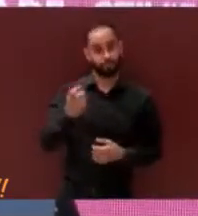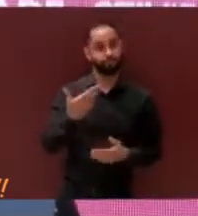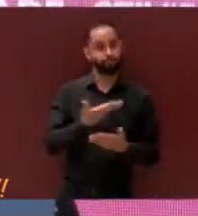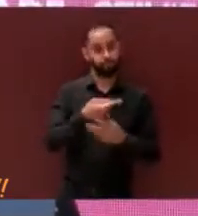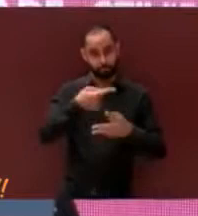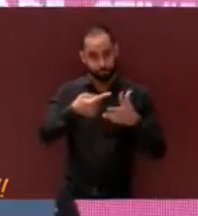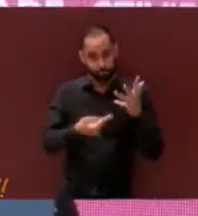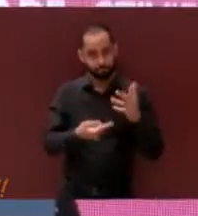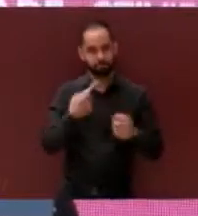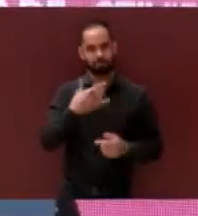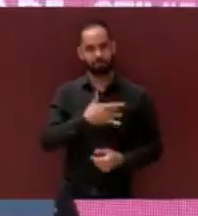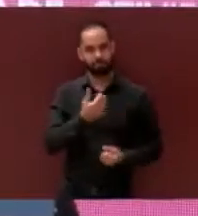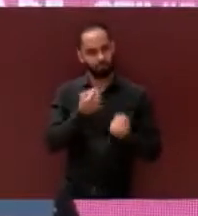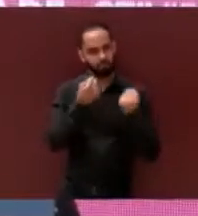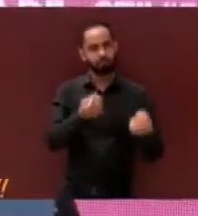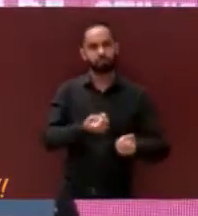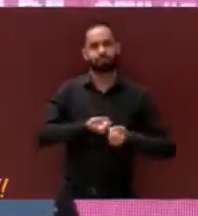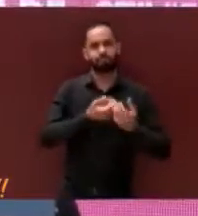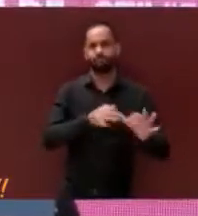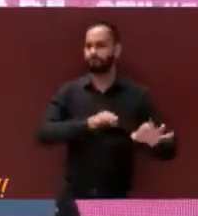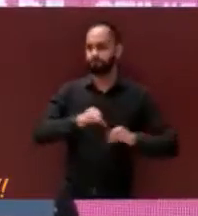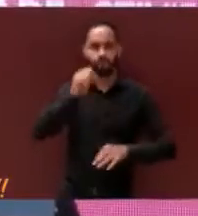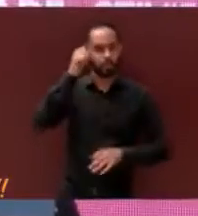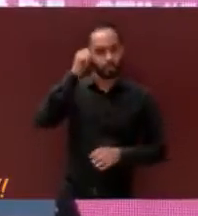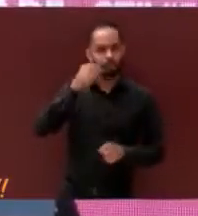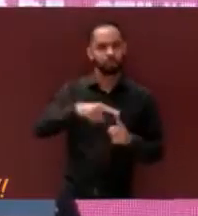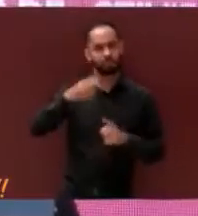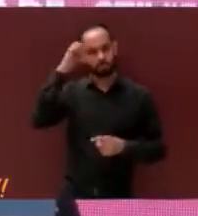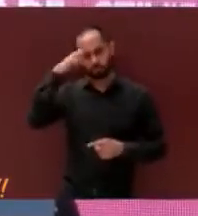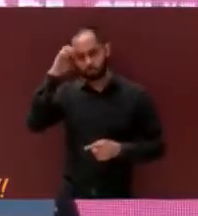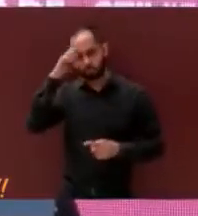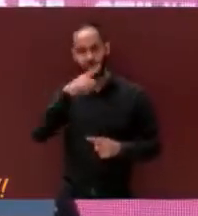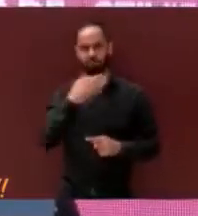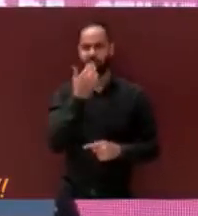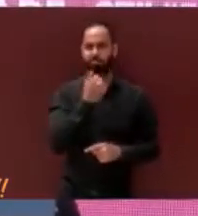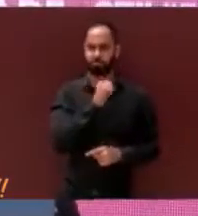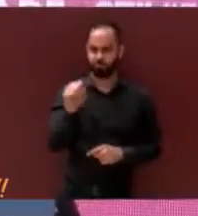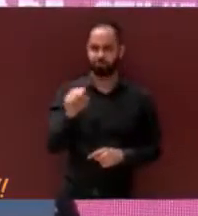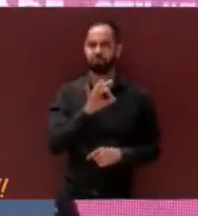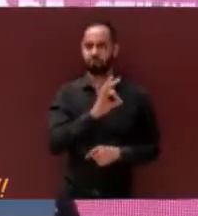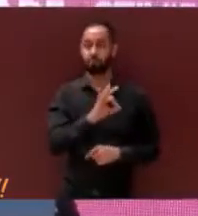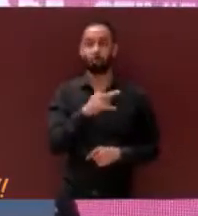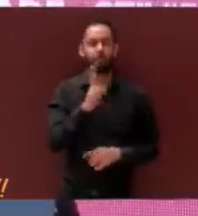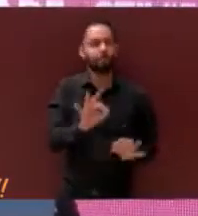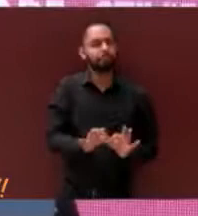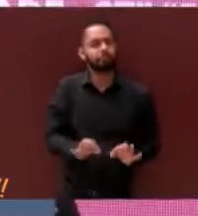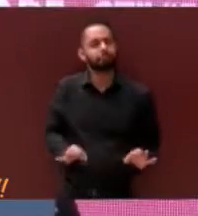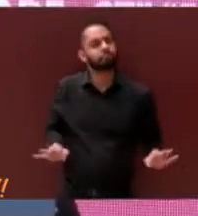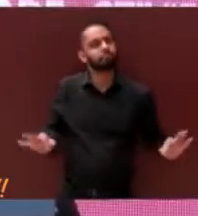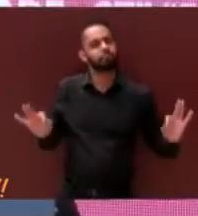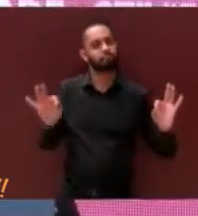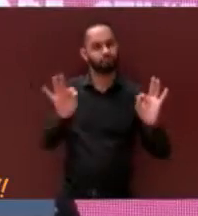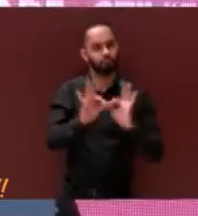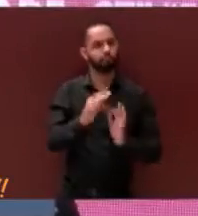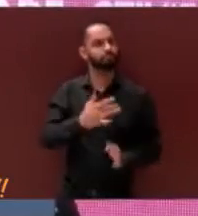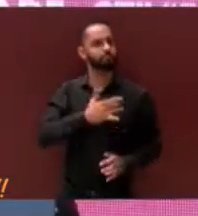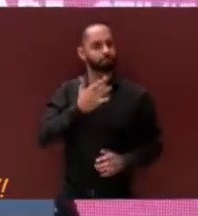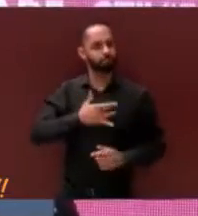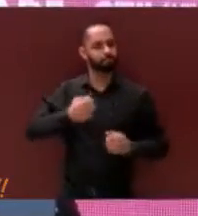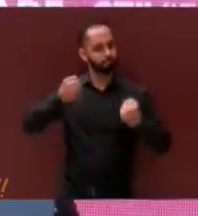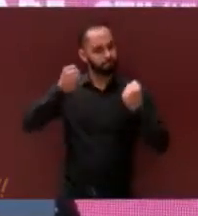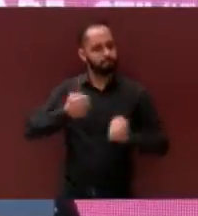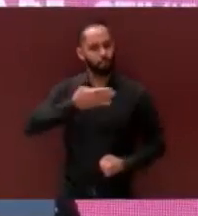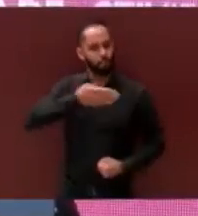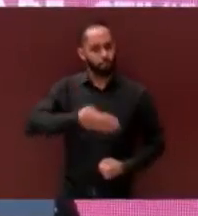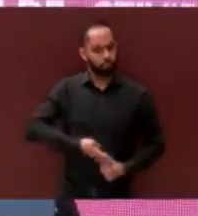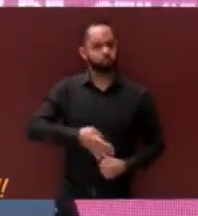con vocación por el servicio público, experiencia y capacidades, pero principalmente un amplio sentido de justicia